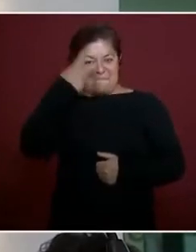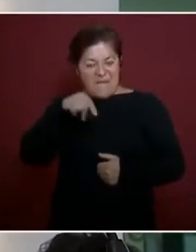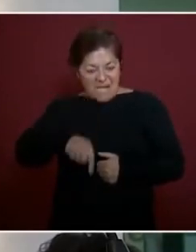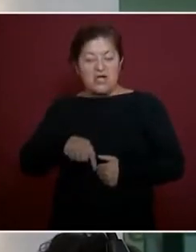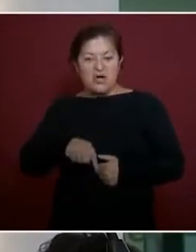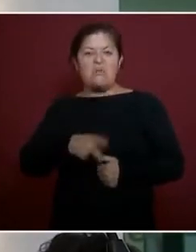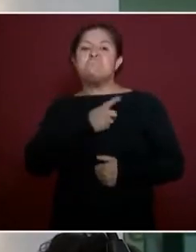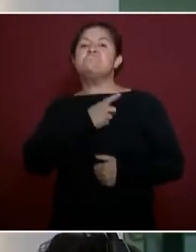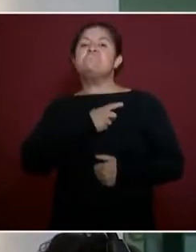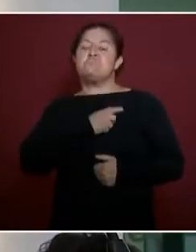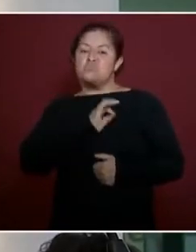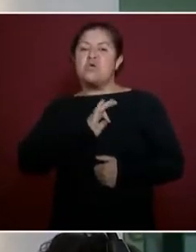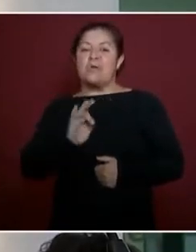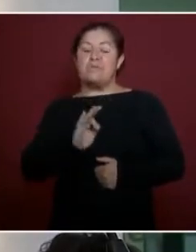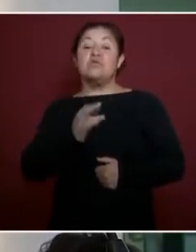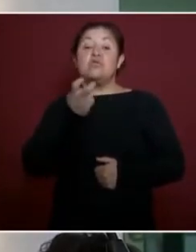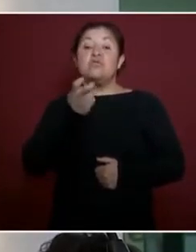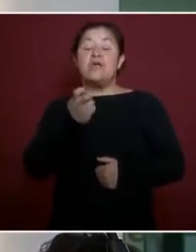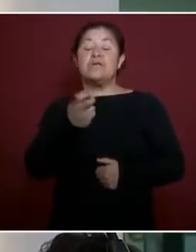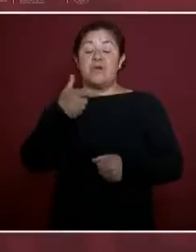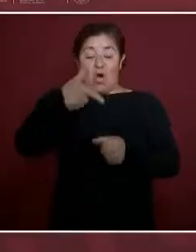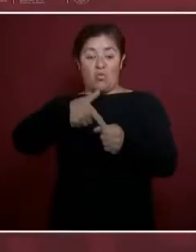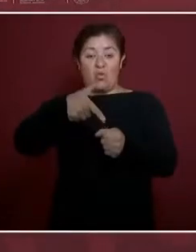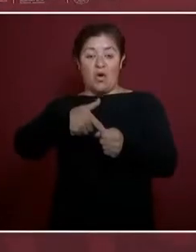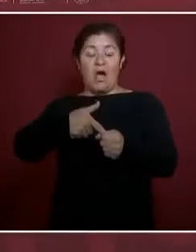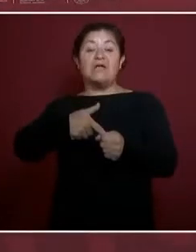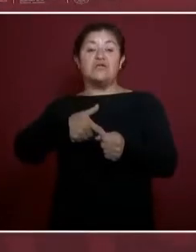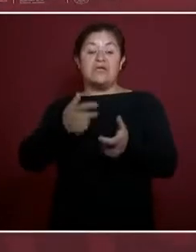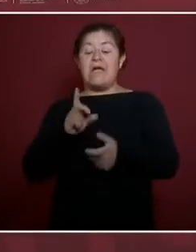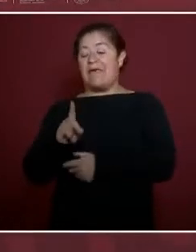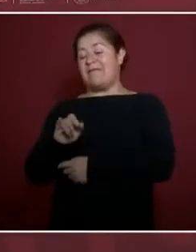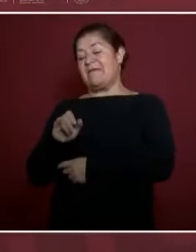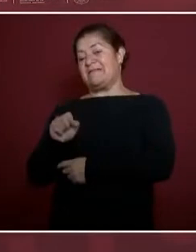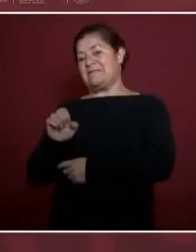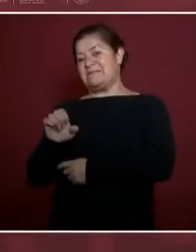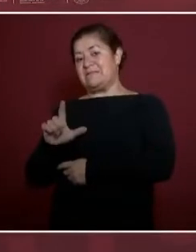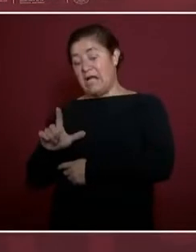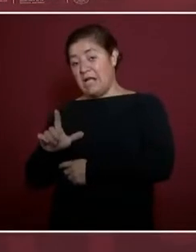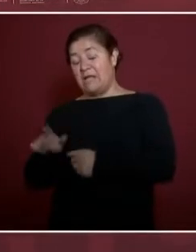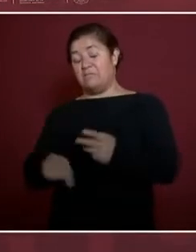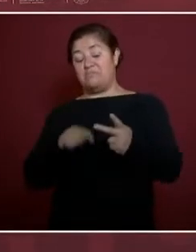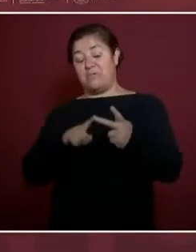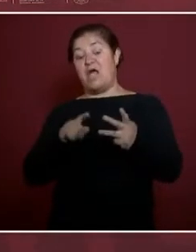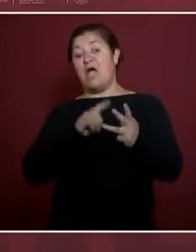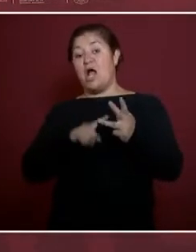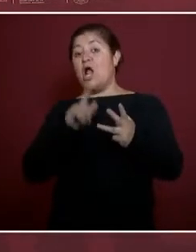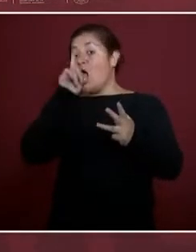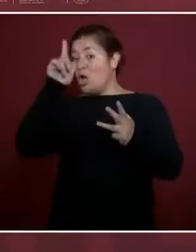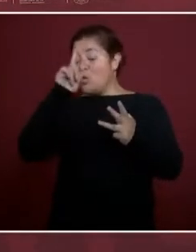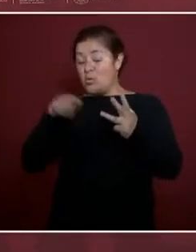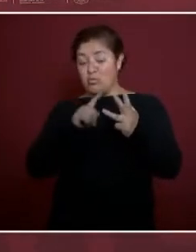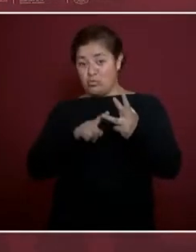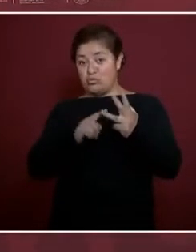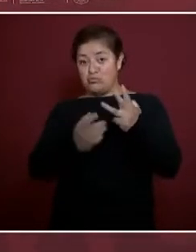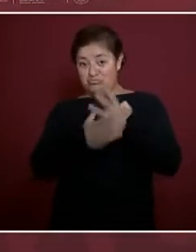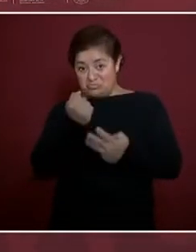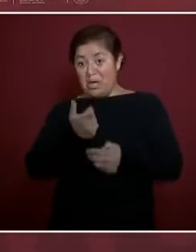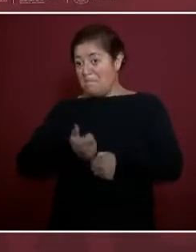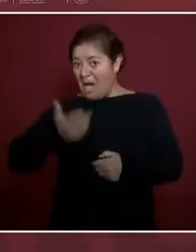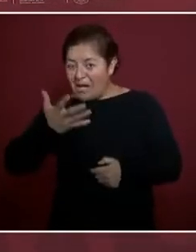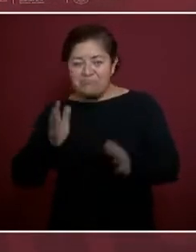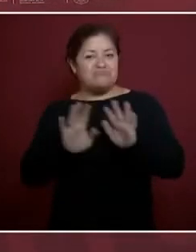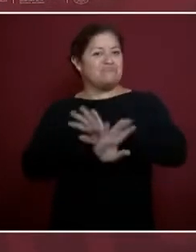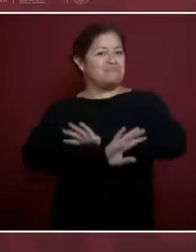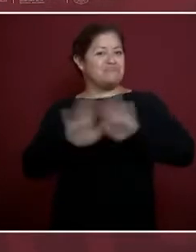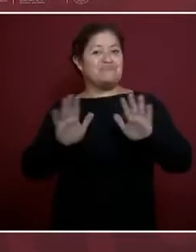se va a aumentar el precio de las gasolinas, ni del diésel, ni de la luz. Eso ya lo tenemos resuelto